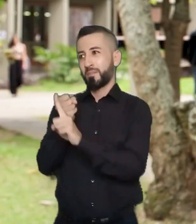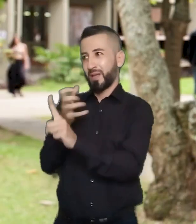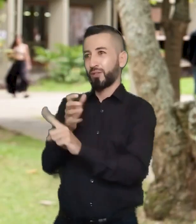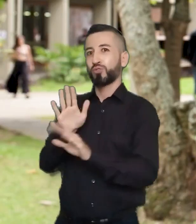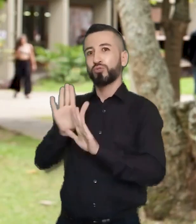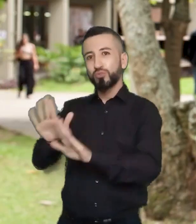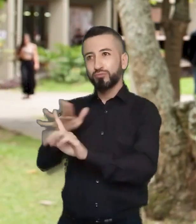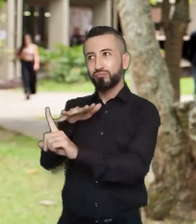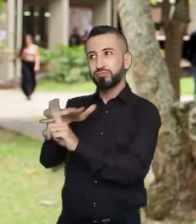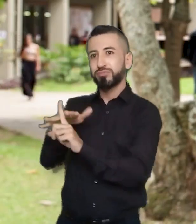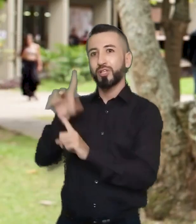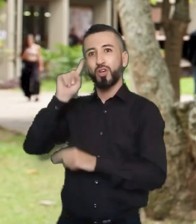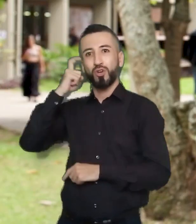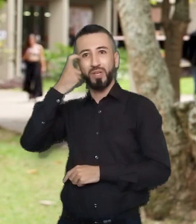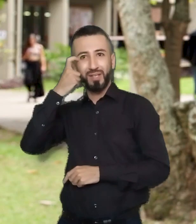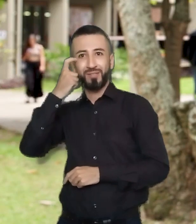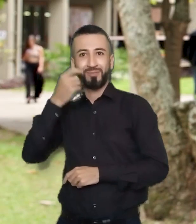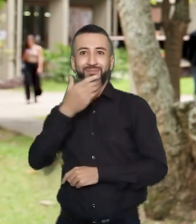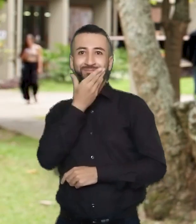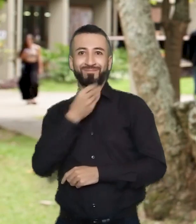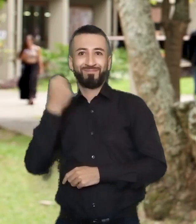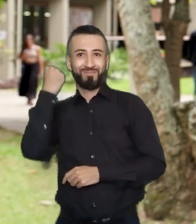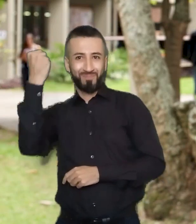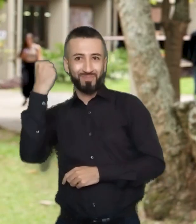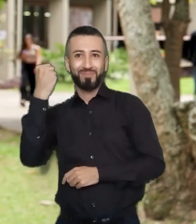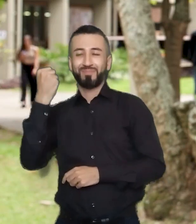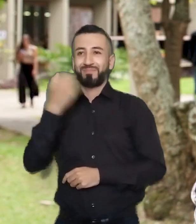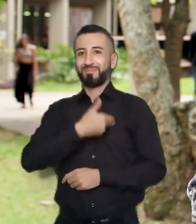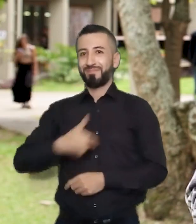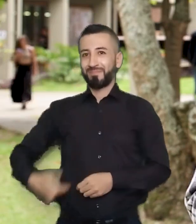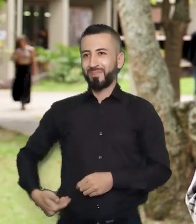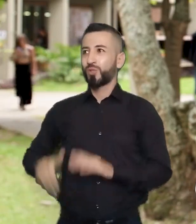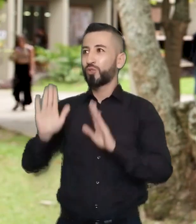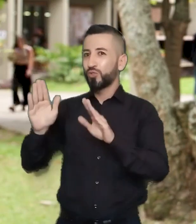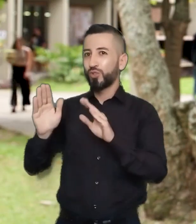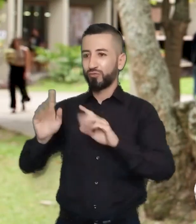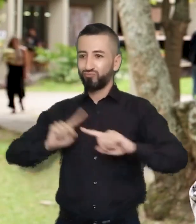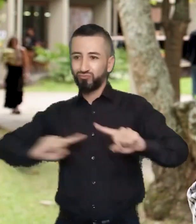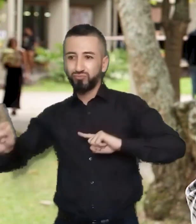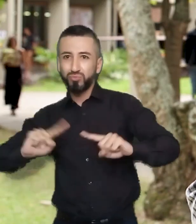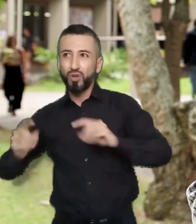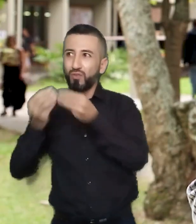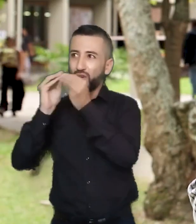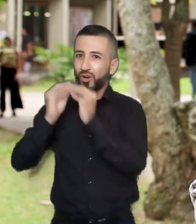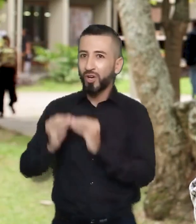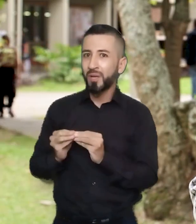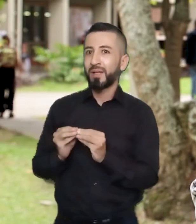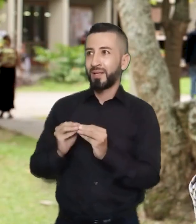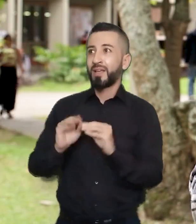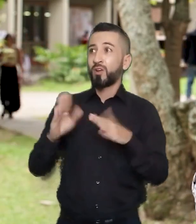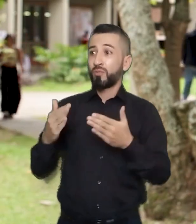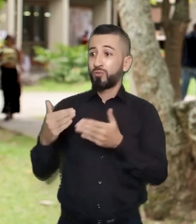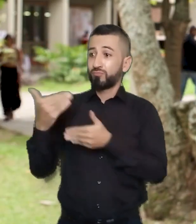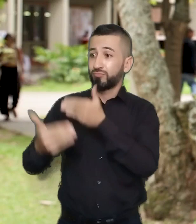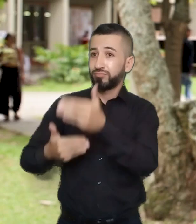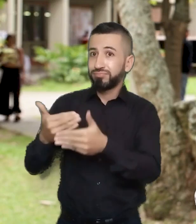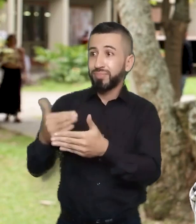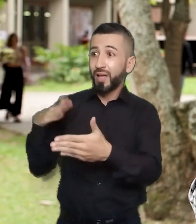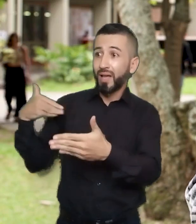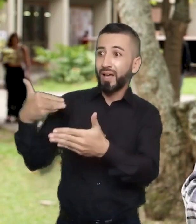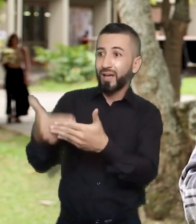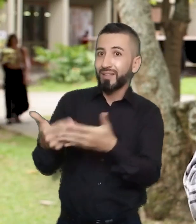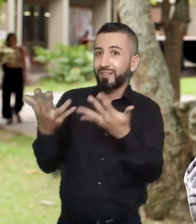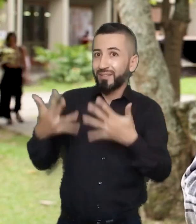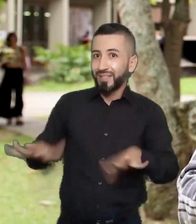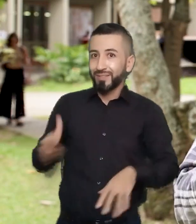impacto sobre el gobierno de Boric, su gobernabilidad, la viabilidad de sus reformas y el apoyo que va a tener el gobierno de Boric en lo que le resta de su